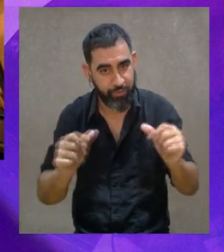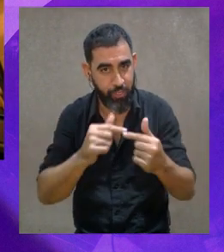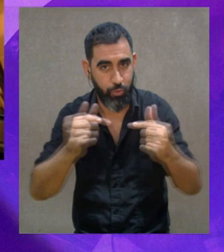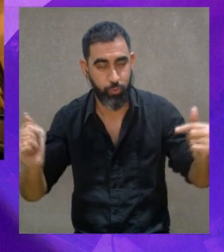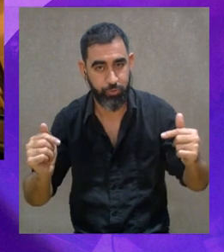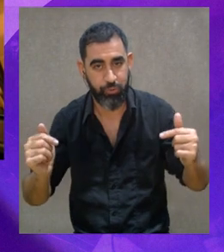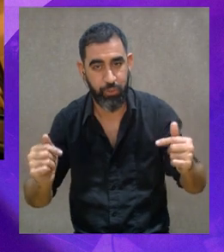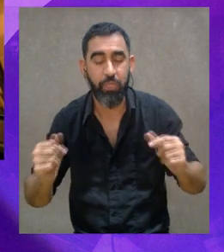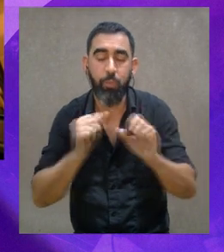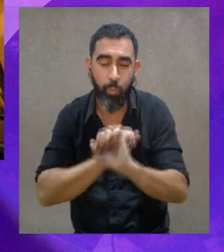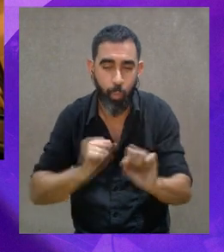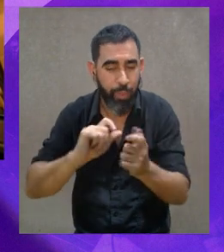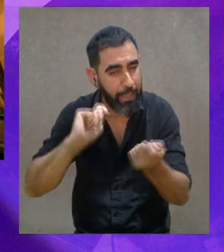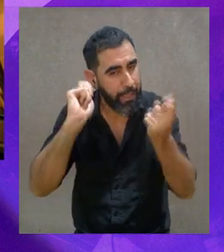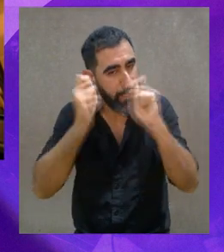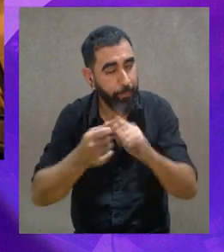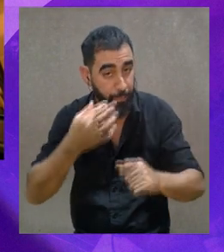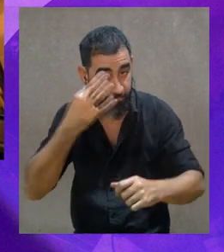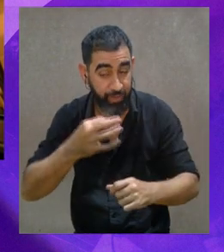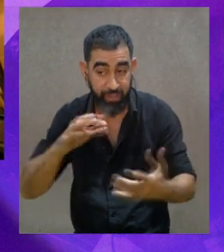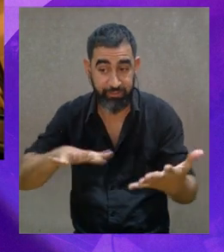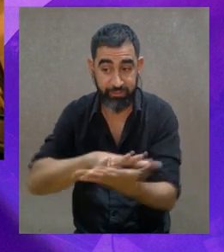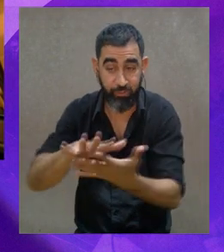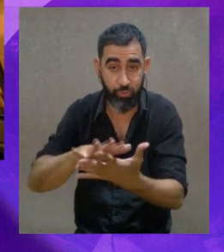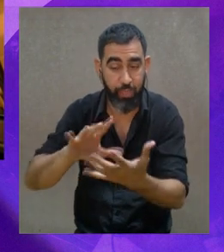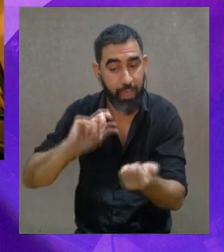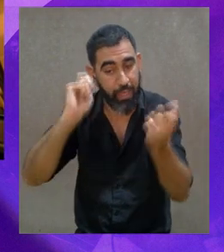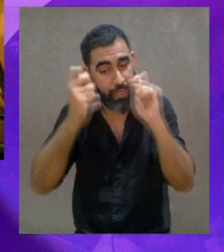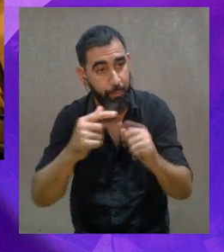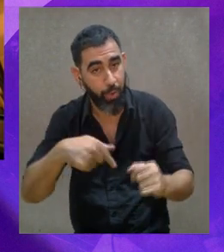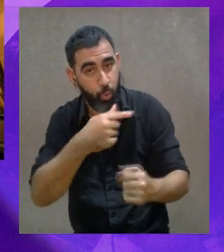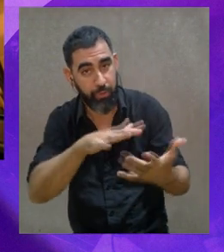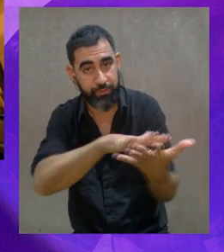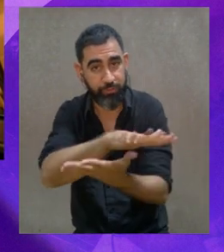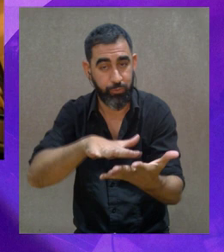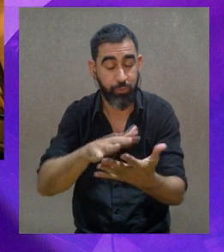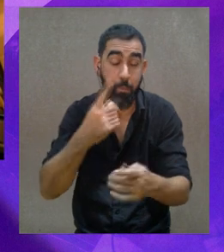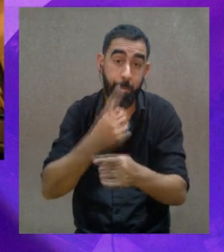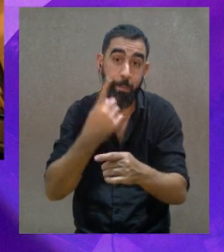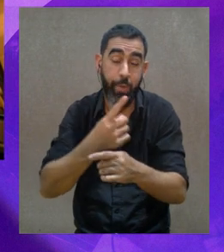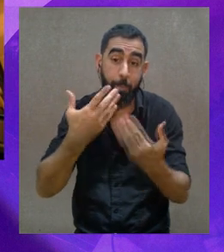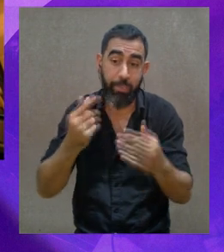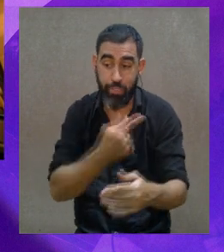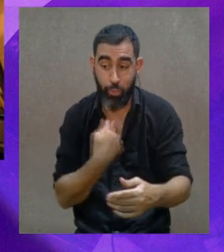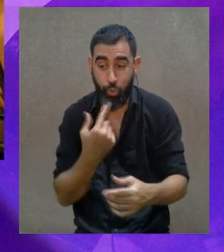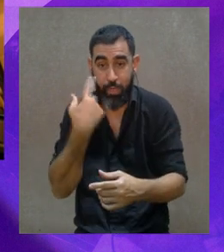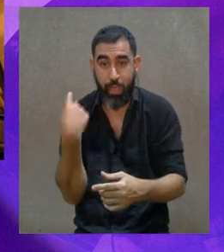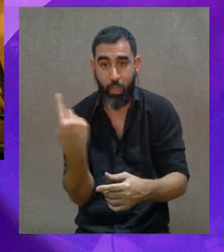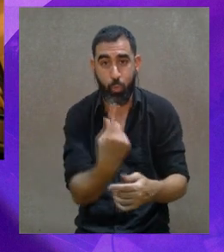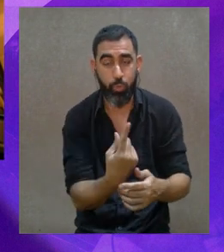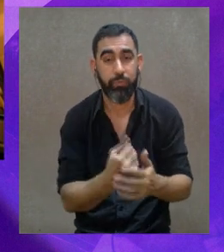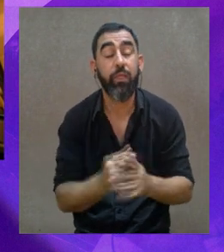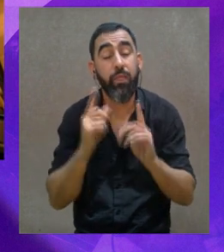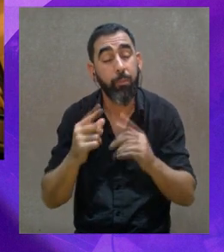artístico también quienes se dedican a la música al arte todo es un proceso largo